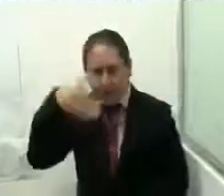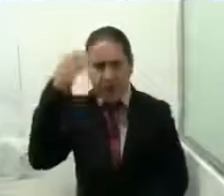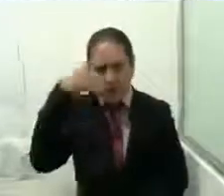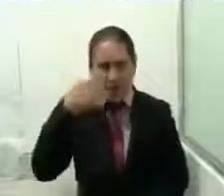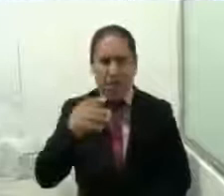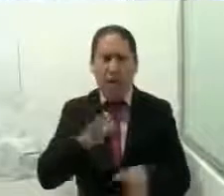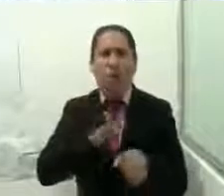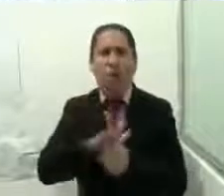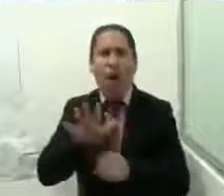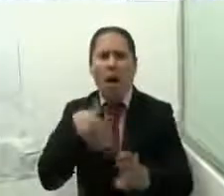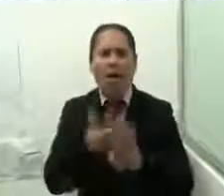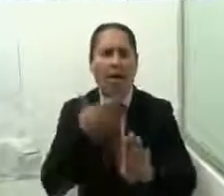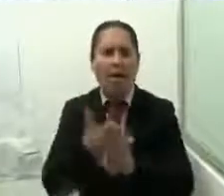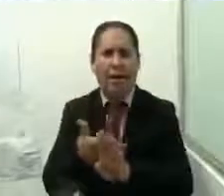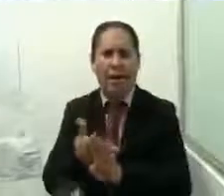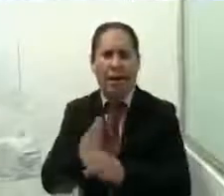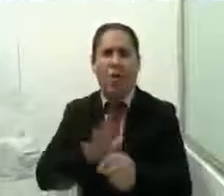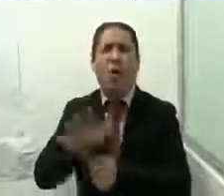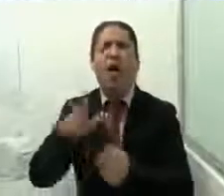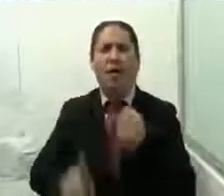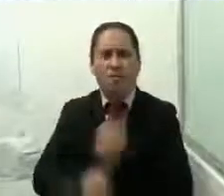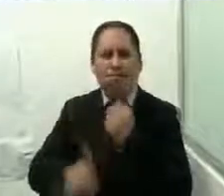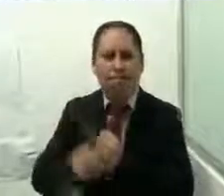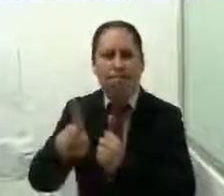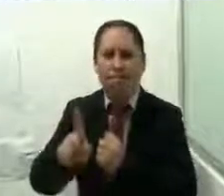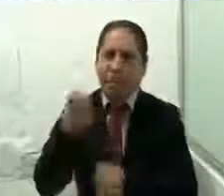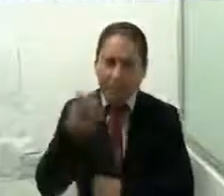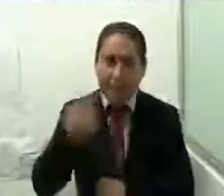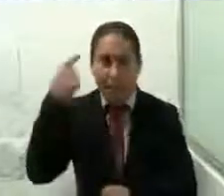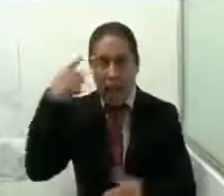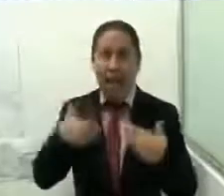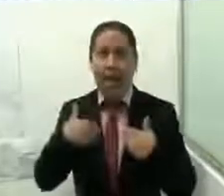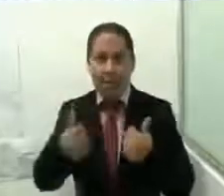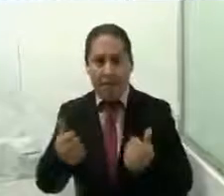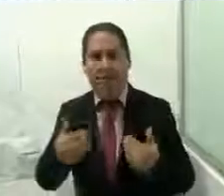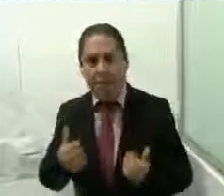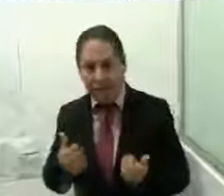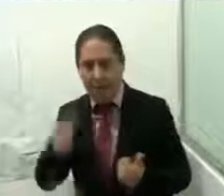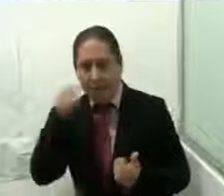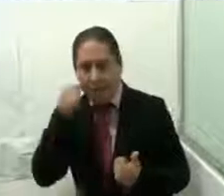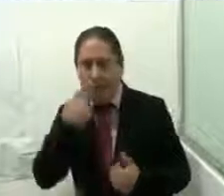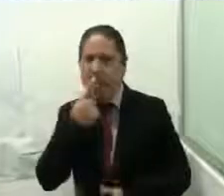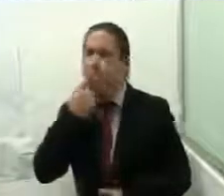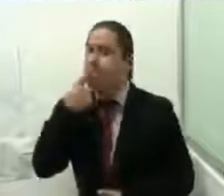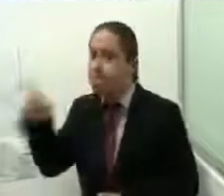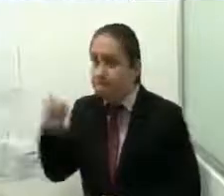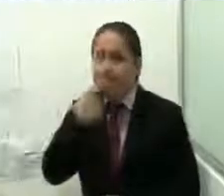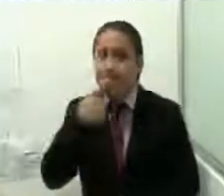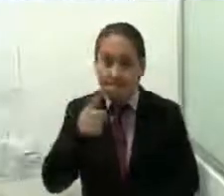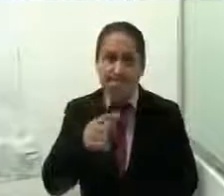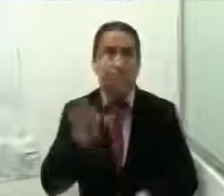existen y en este caso, fomentar el tema de la denuncia. Sabemos que